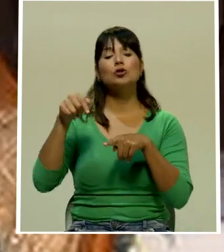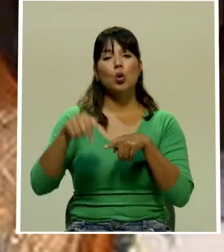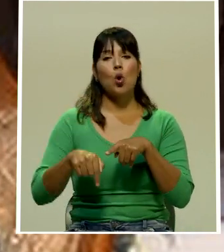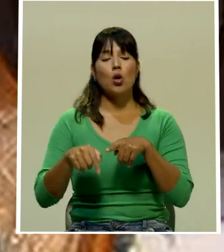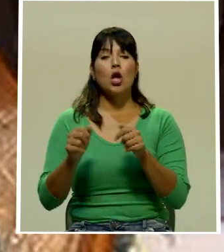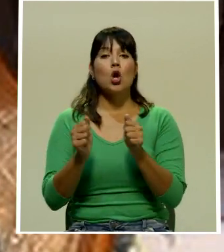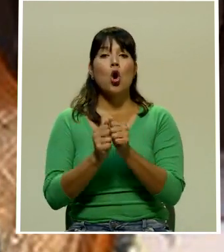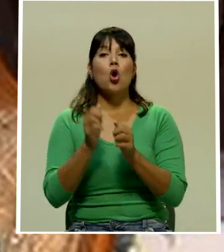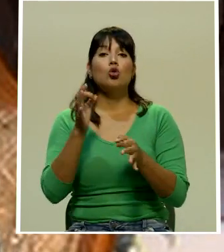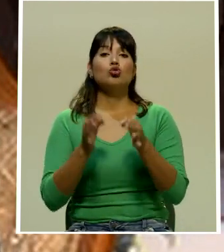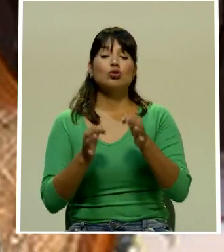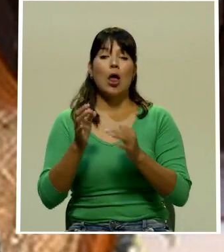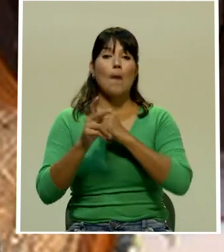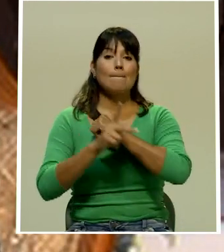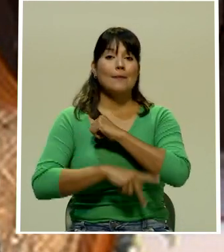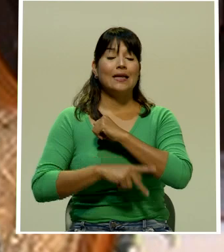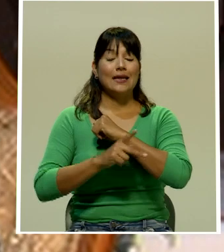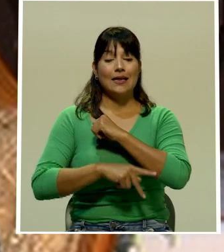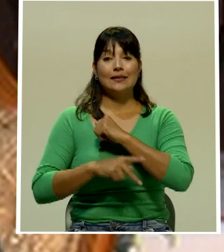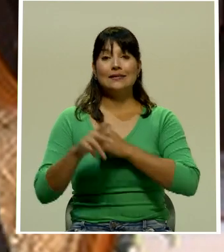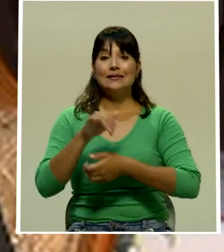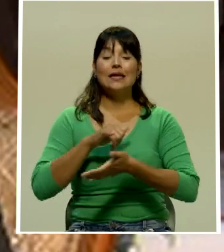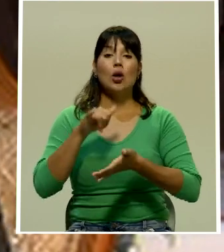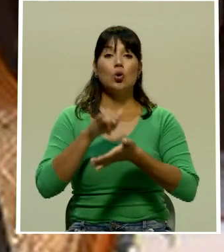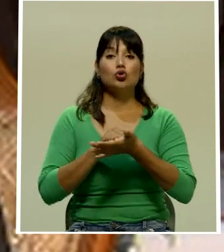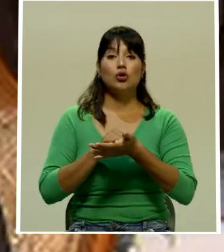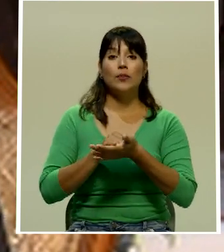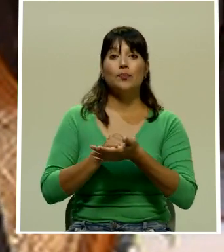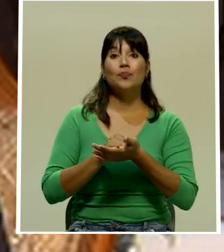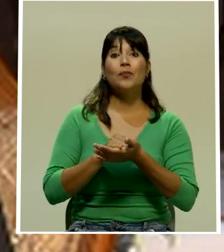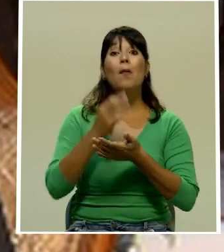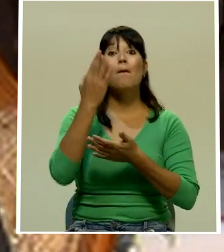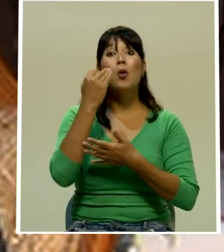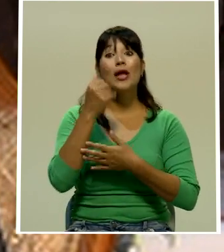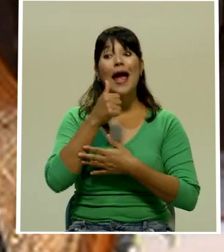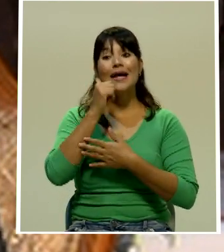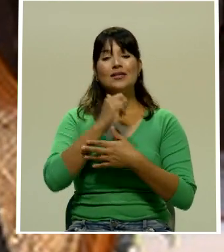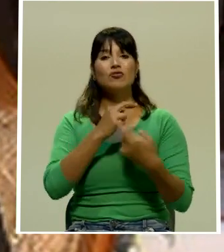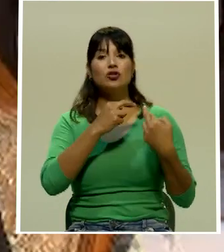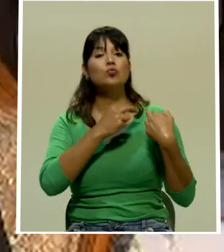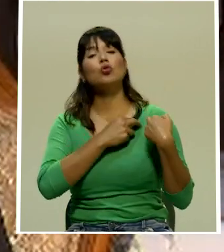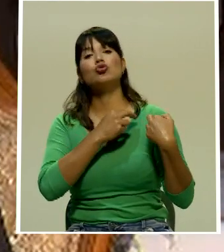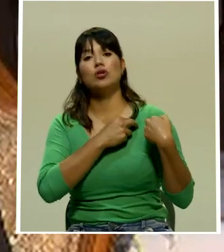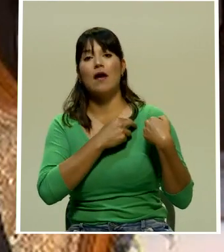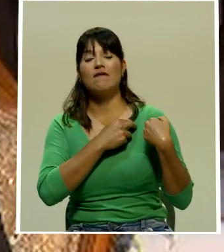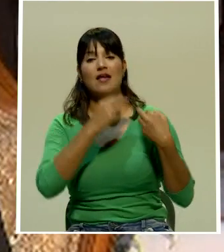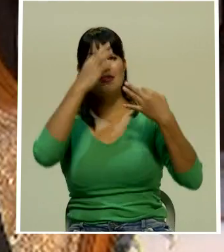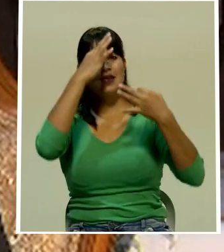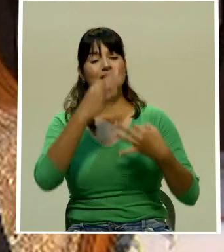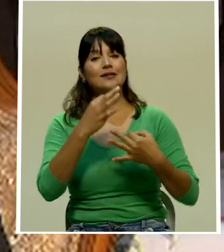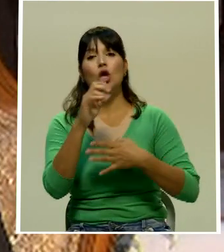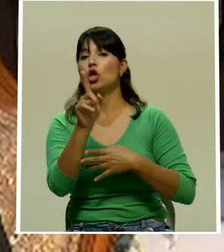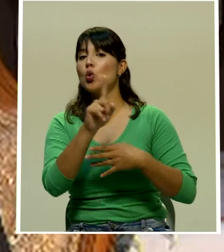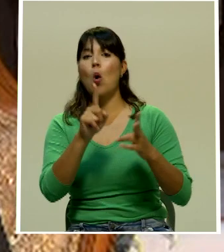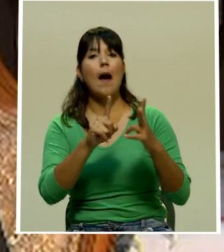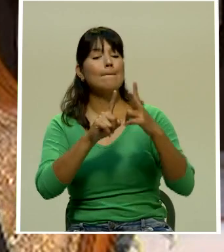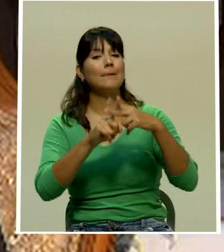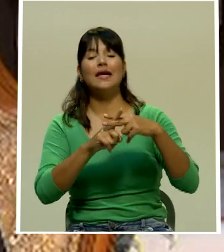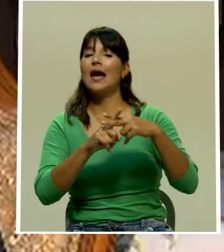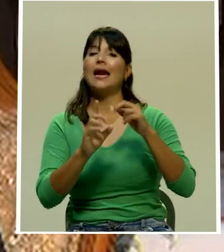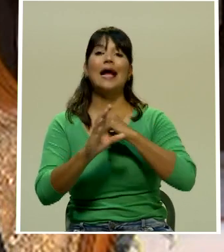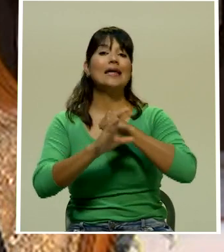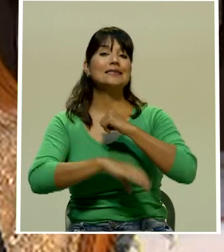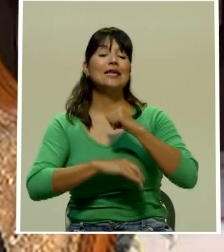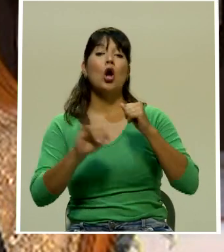penal del primer circuito judicial de San José que fue el que resolvió no dictar medidas cautelares contra Celi Moguido y